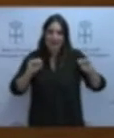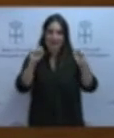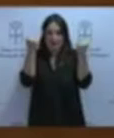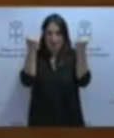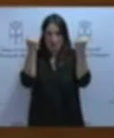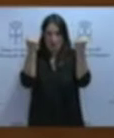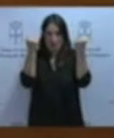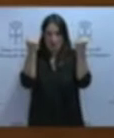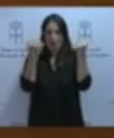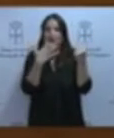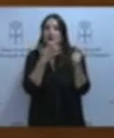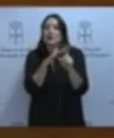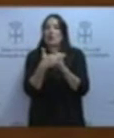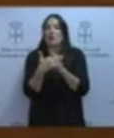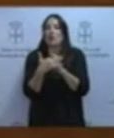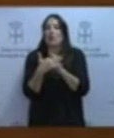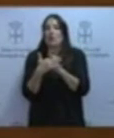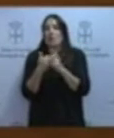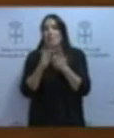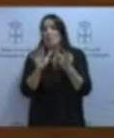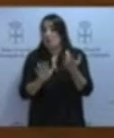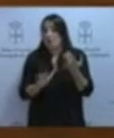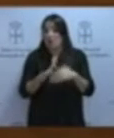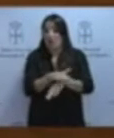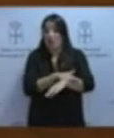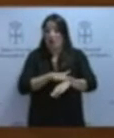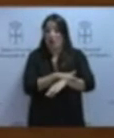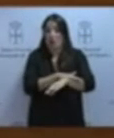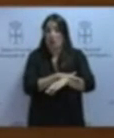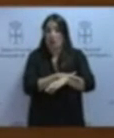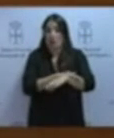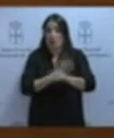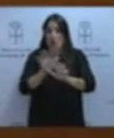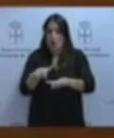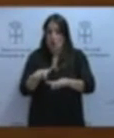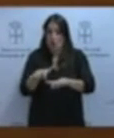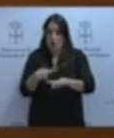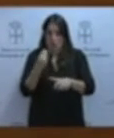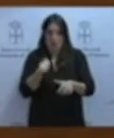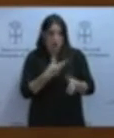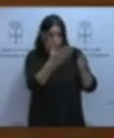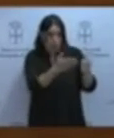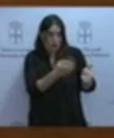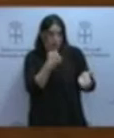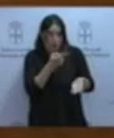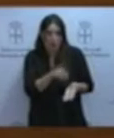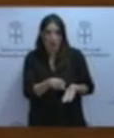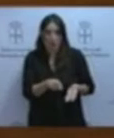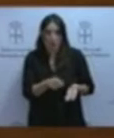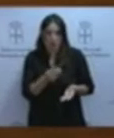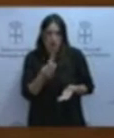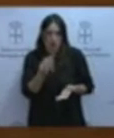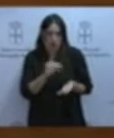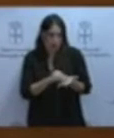En una situación similar, el Gobierno de Castilla y León, a la que usted también hizo referencia en numerosas